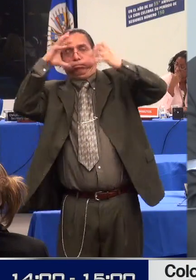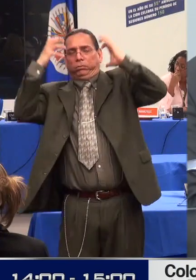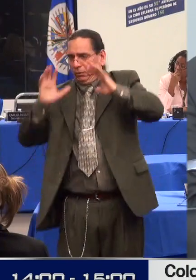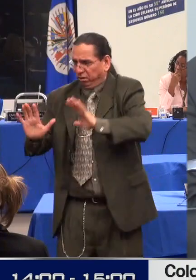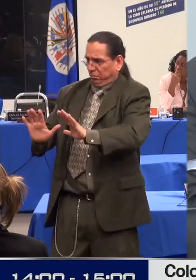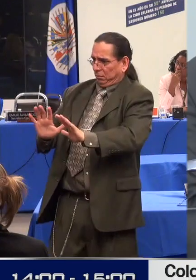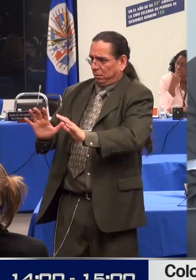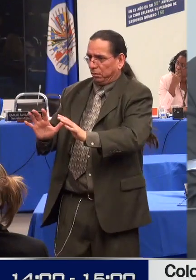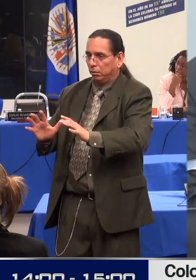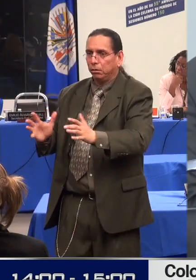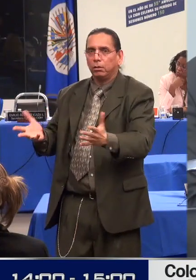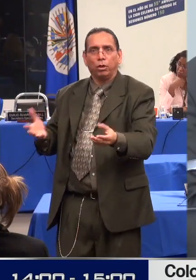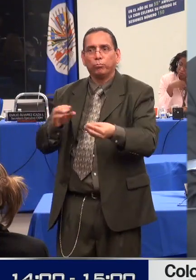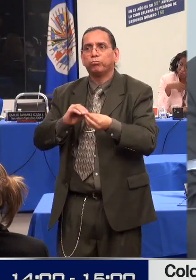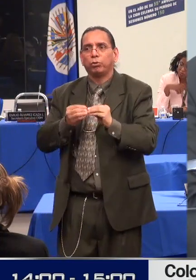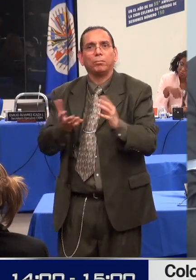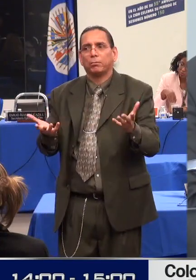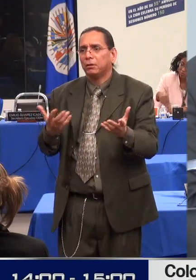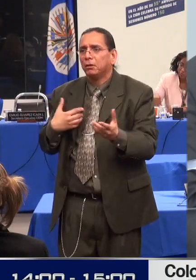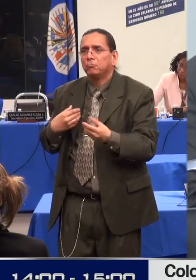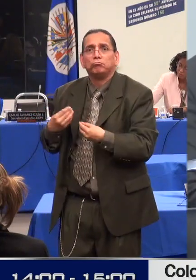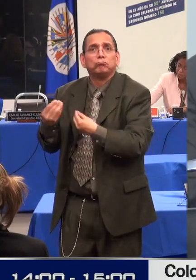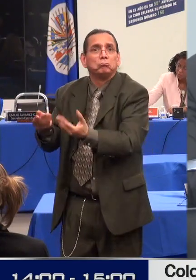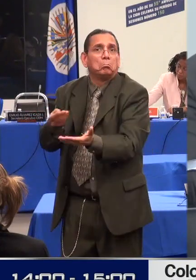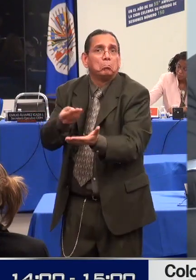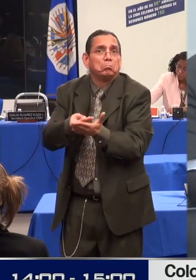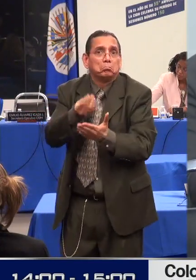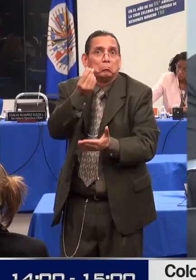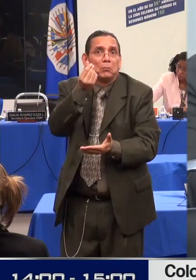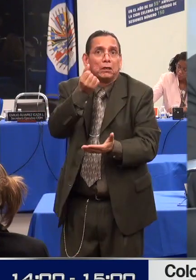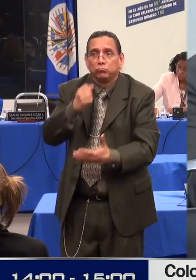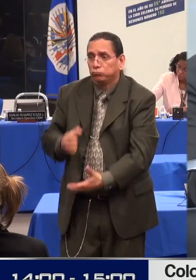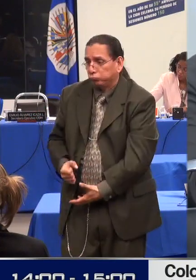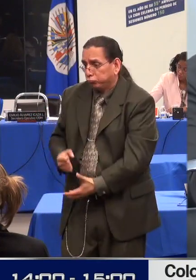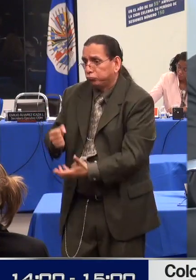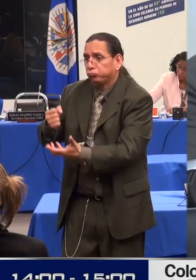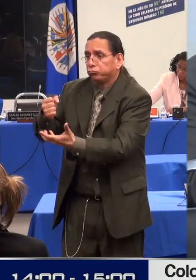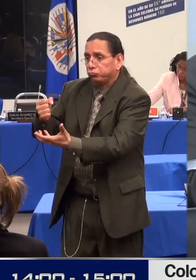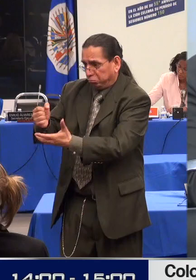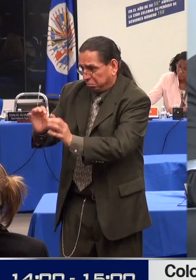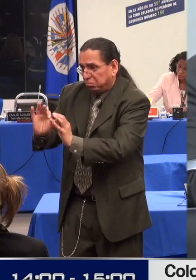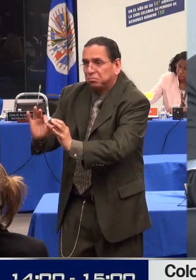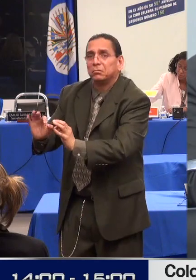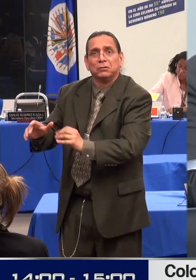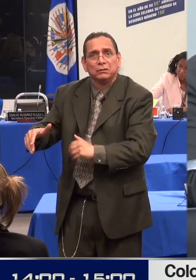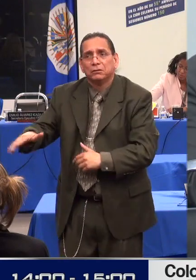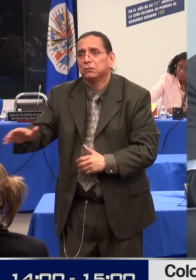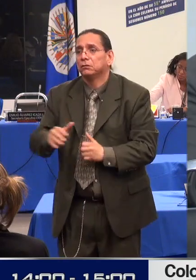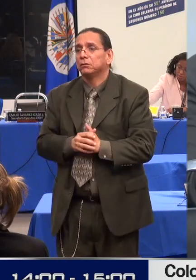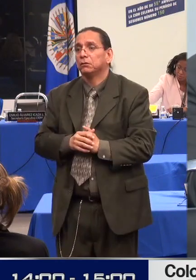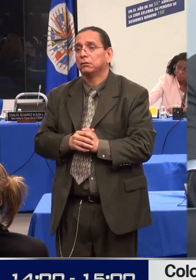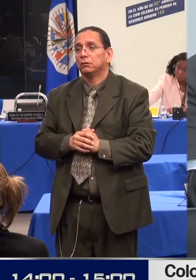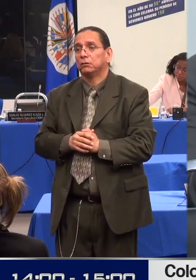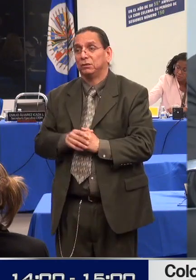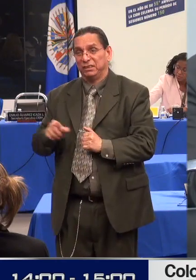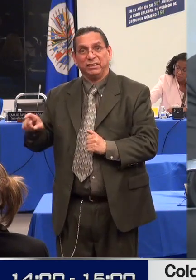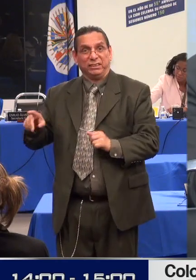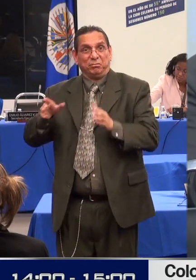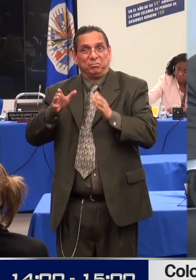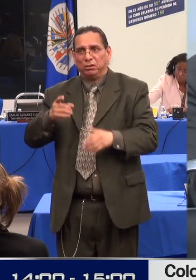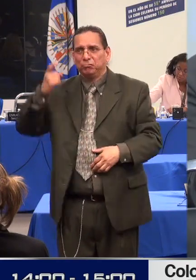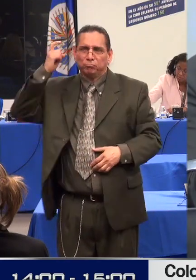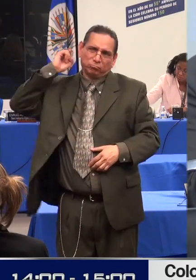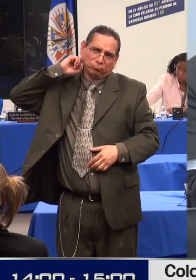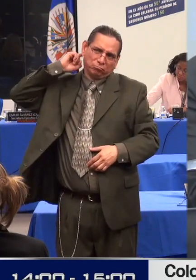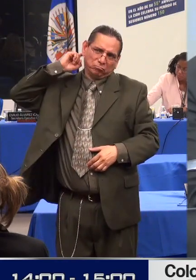cognitiva que ya van a cumplir la mayoría de edad y que los funcionarios públicos no